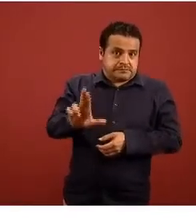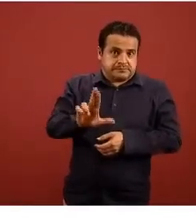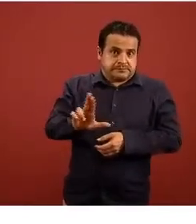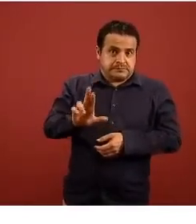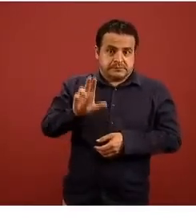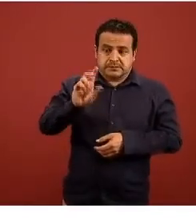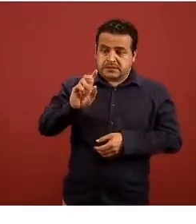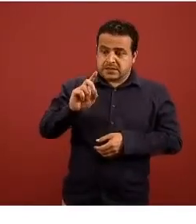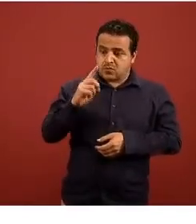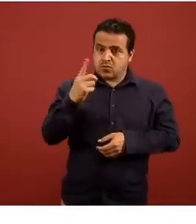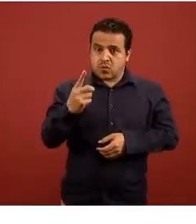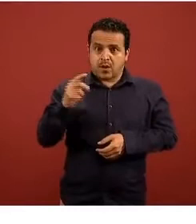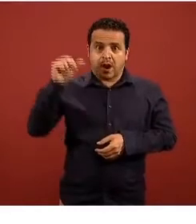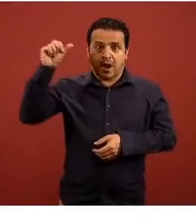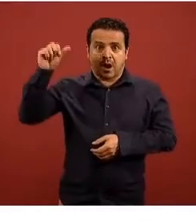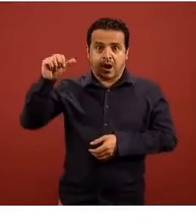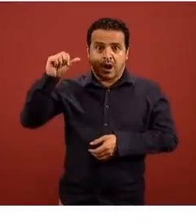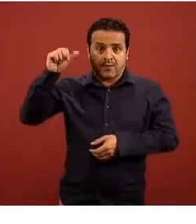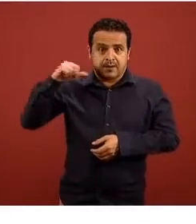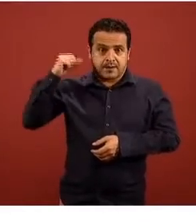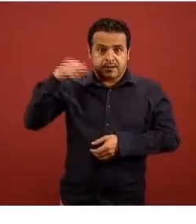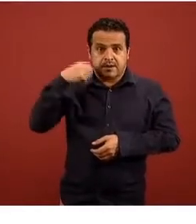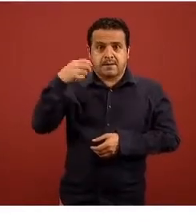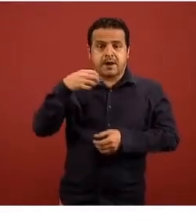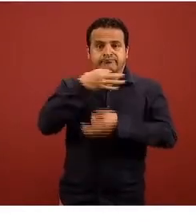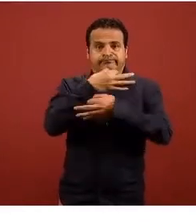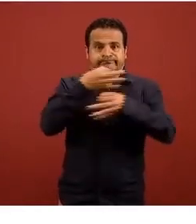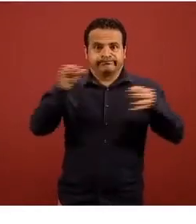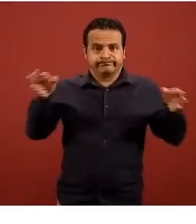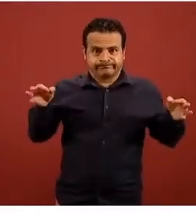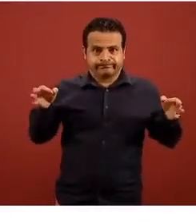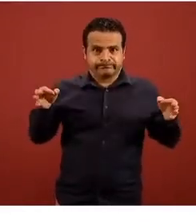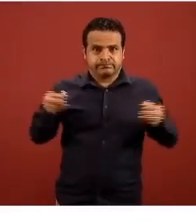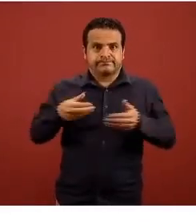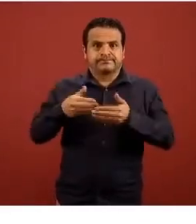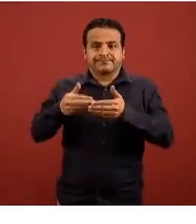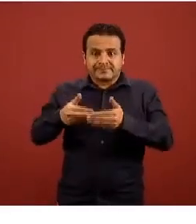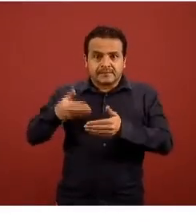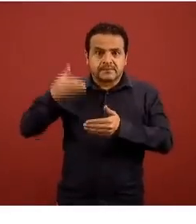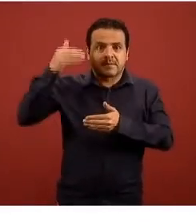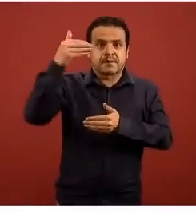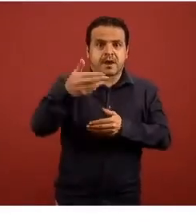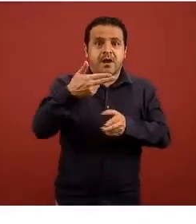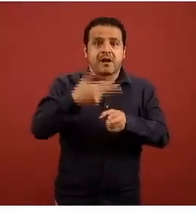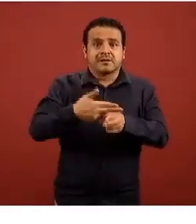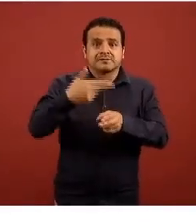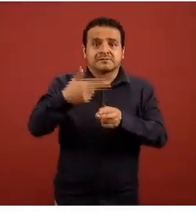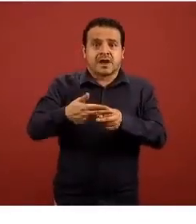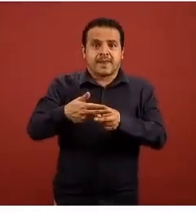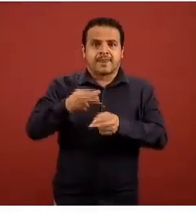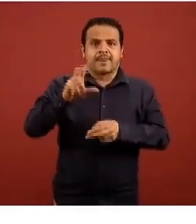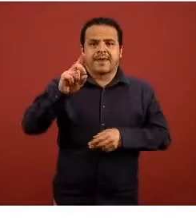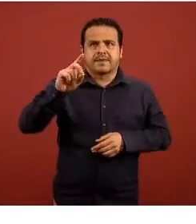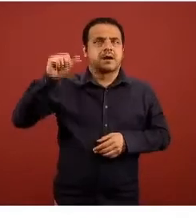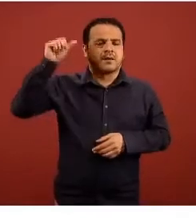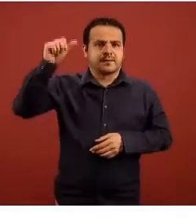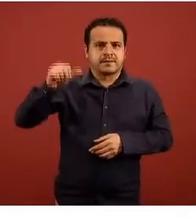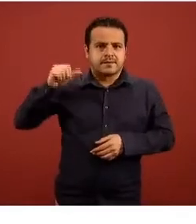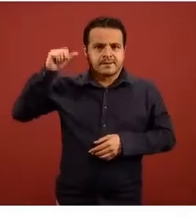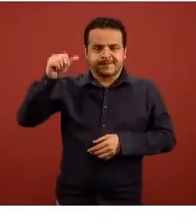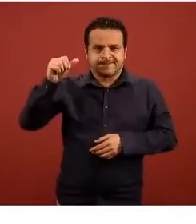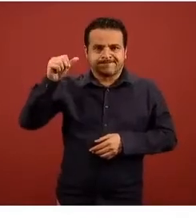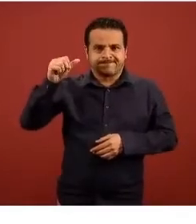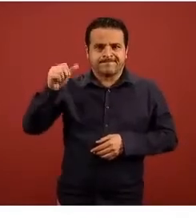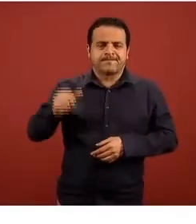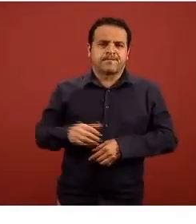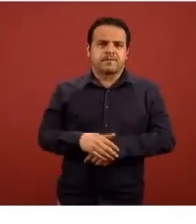por lo tanto hemos continuado hoy es jueves 23 de abril y estamos